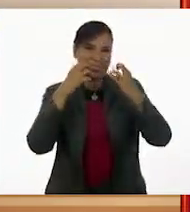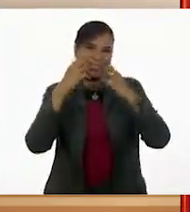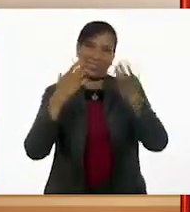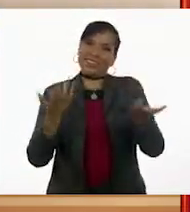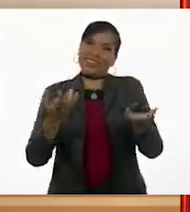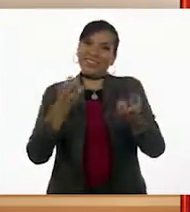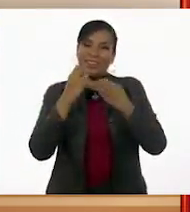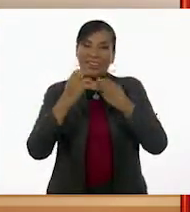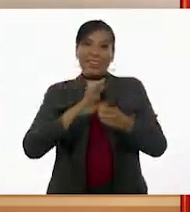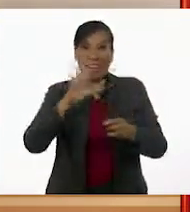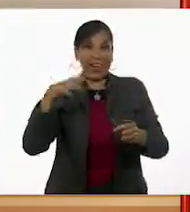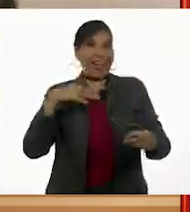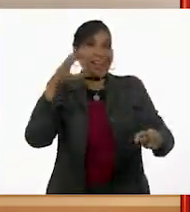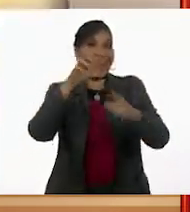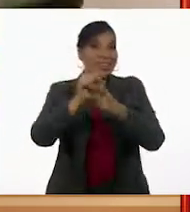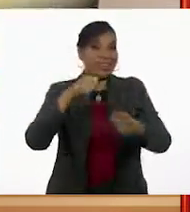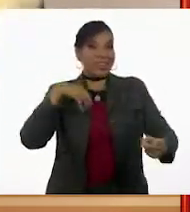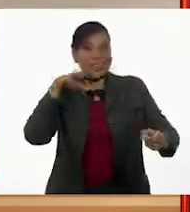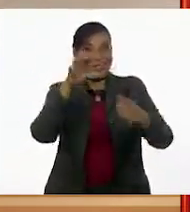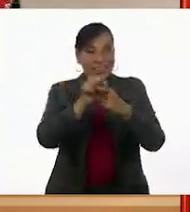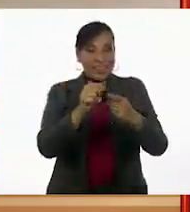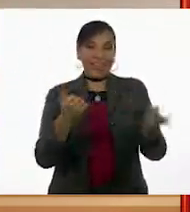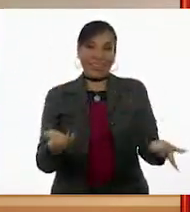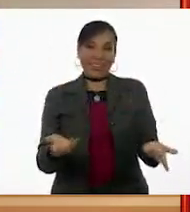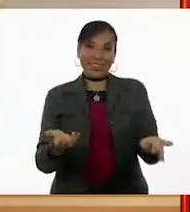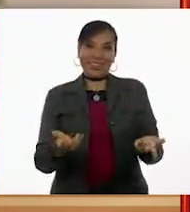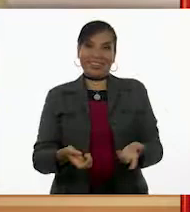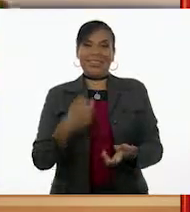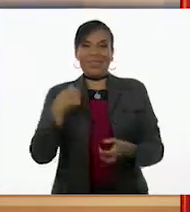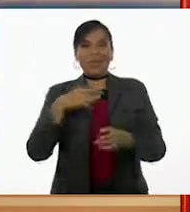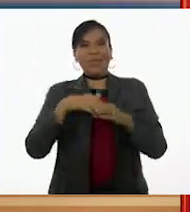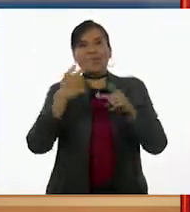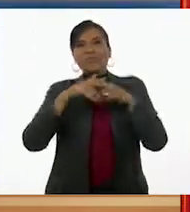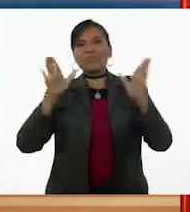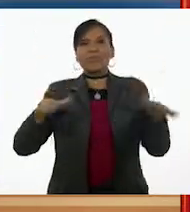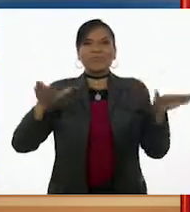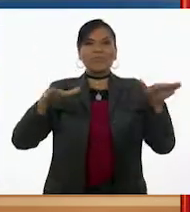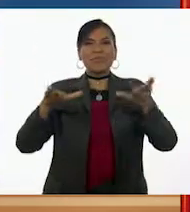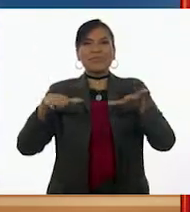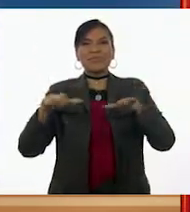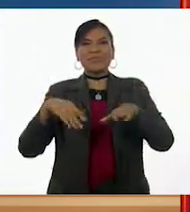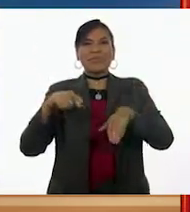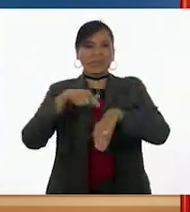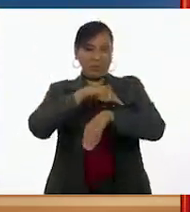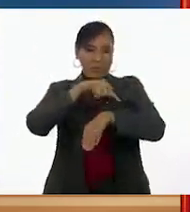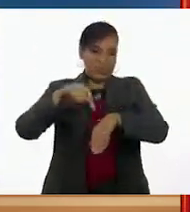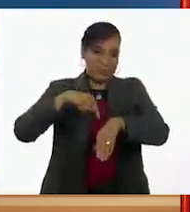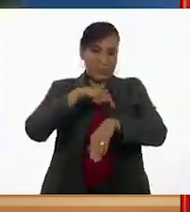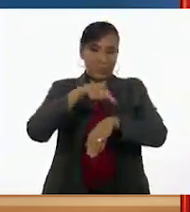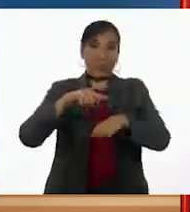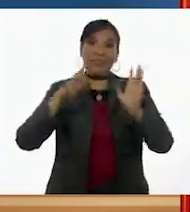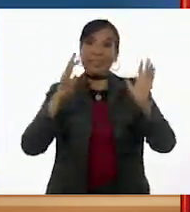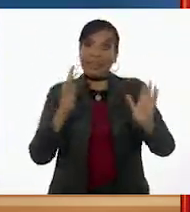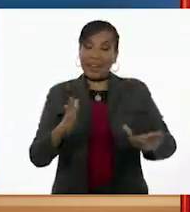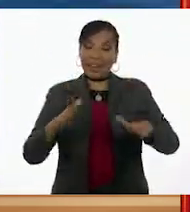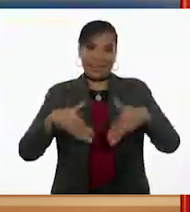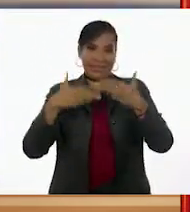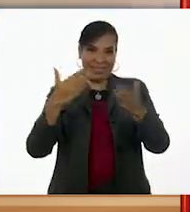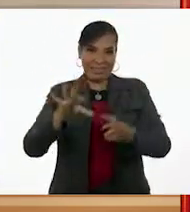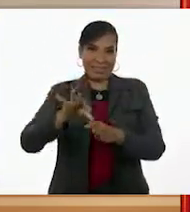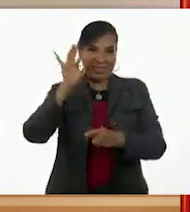Lo logré, lo logré. He estado volando mucho tiempo, pero al fin logré